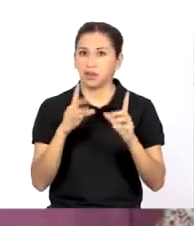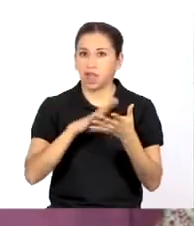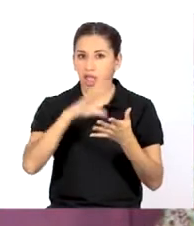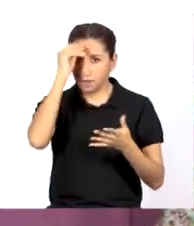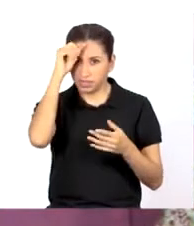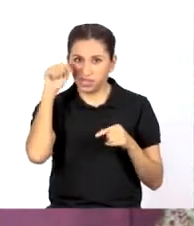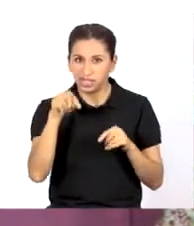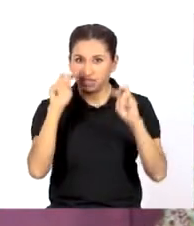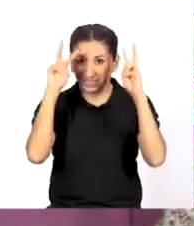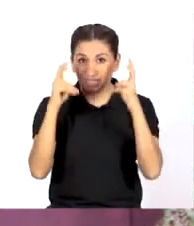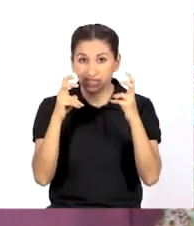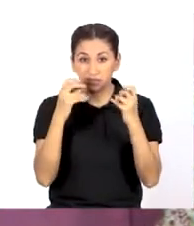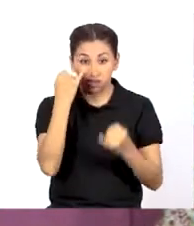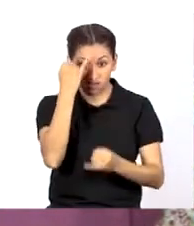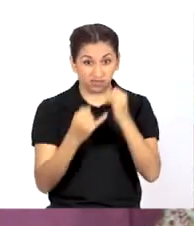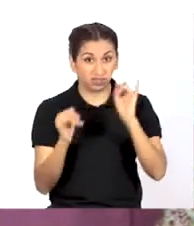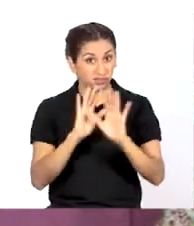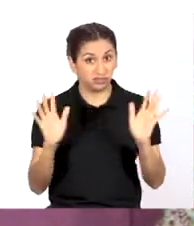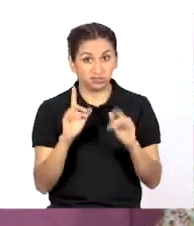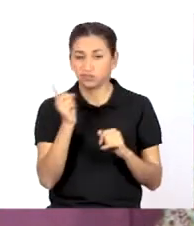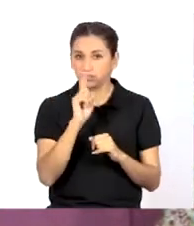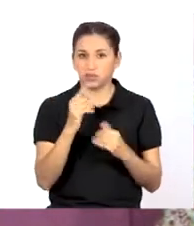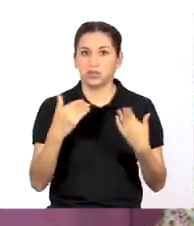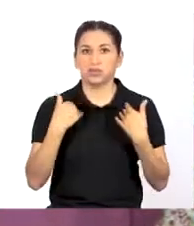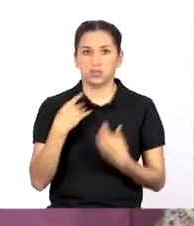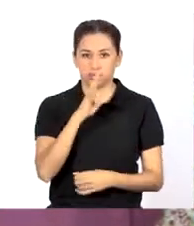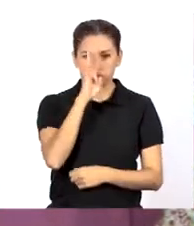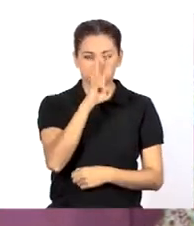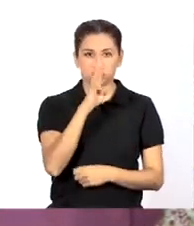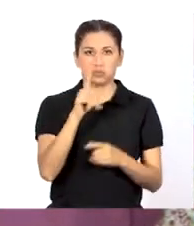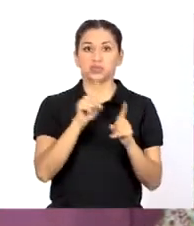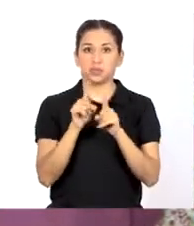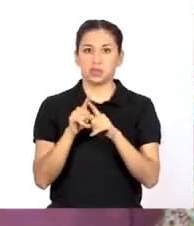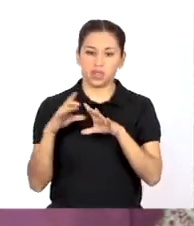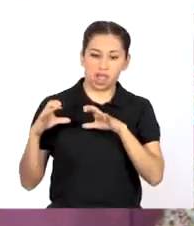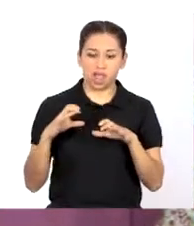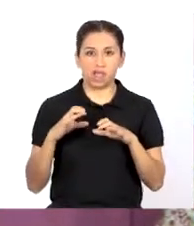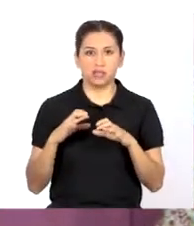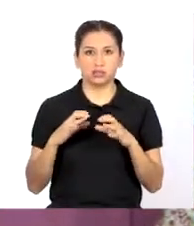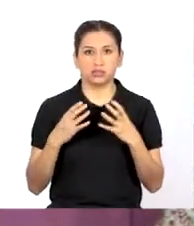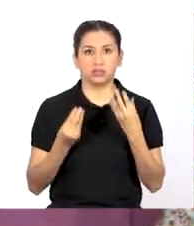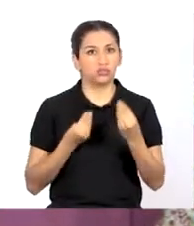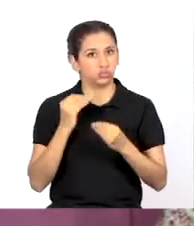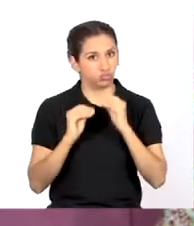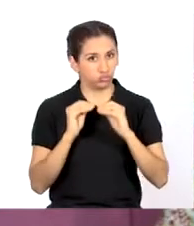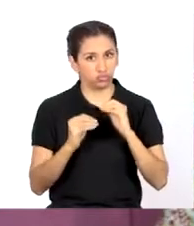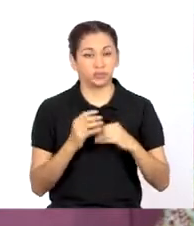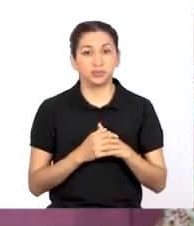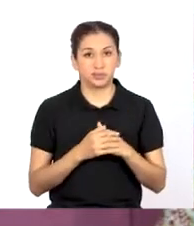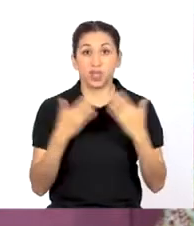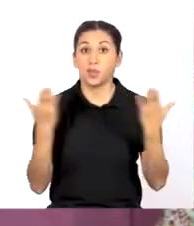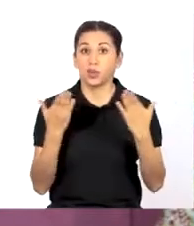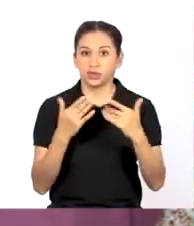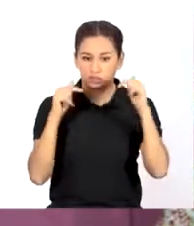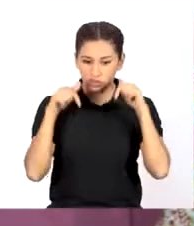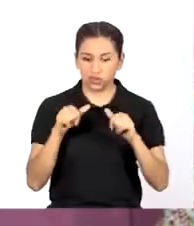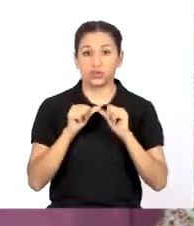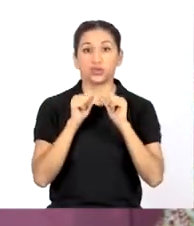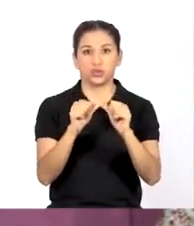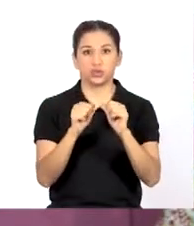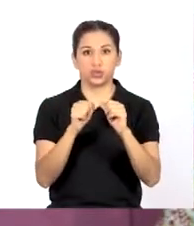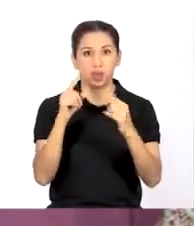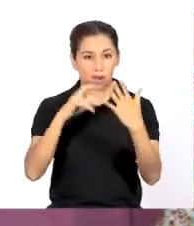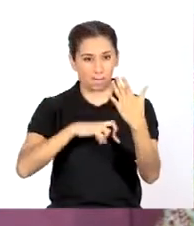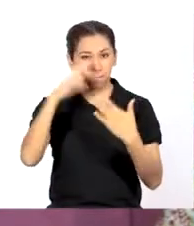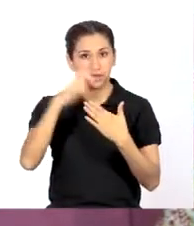acerca de un tema no es suficiente si no tomamos una postura o buscamos actuar al respecto. Por eso, hoy vamos